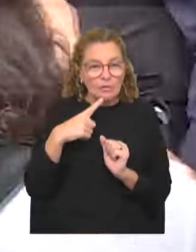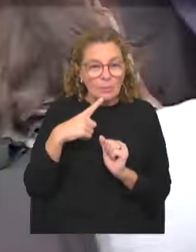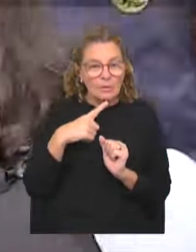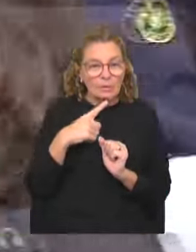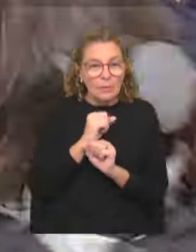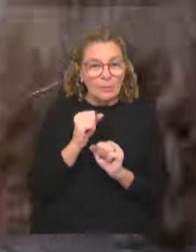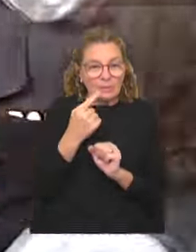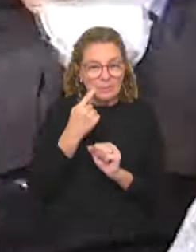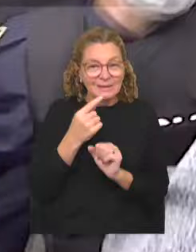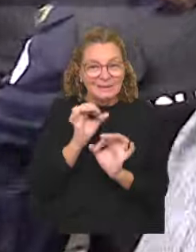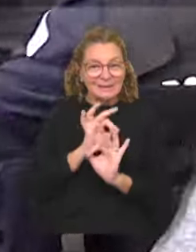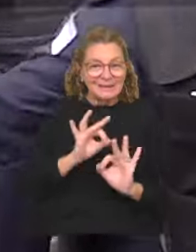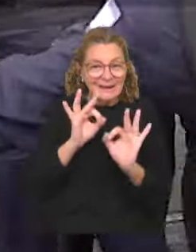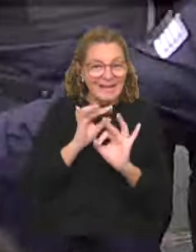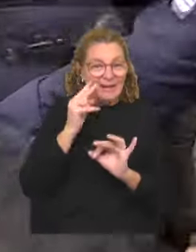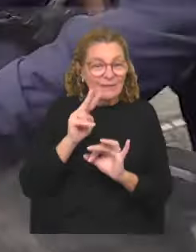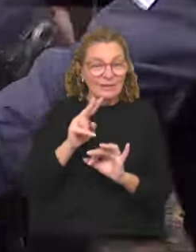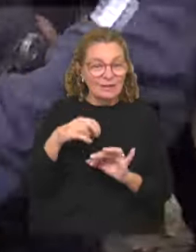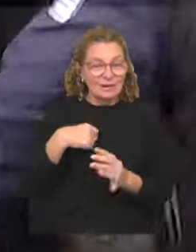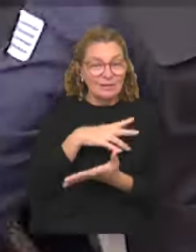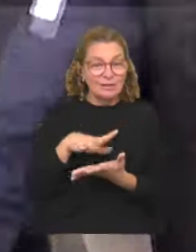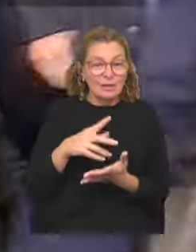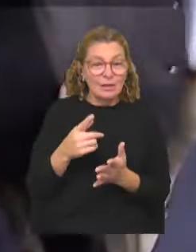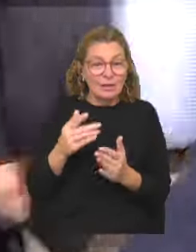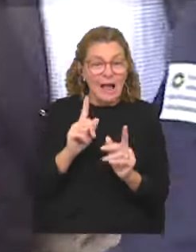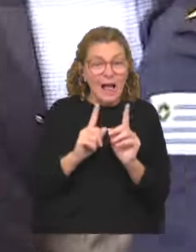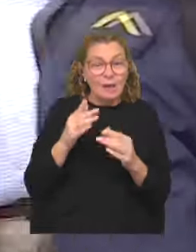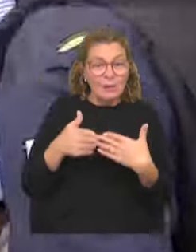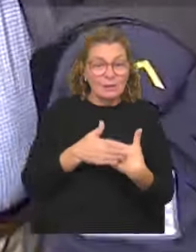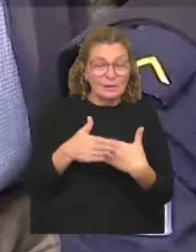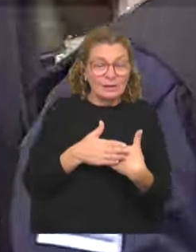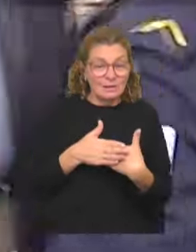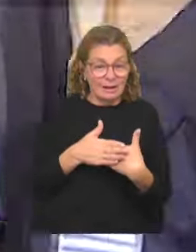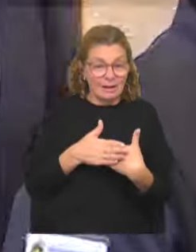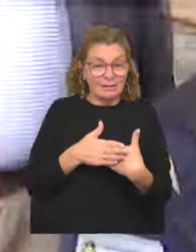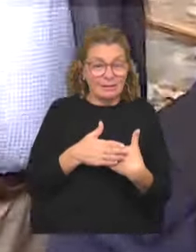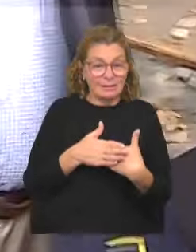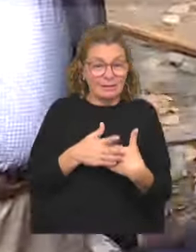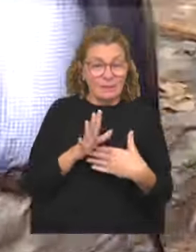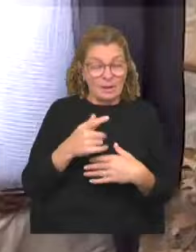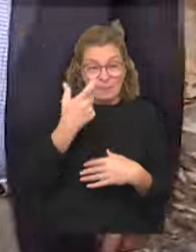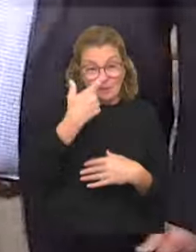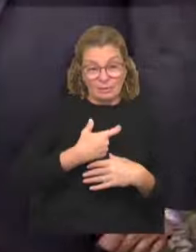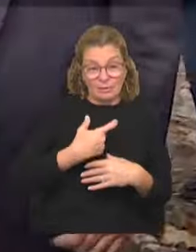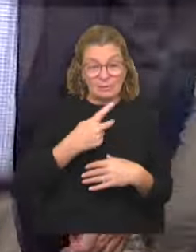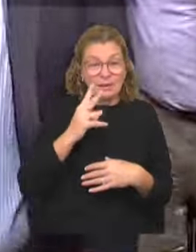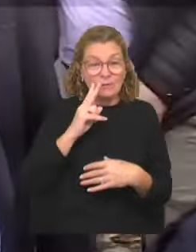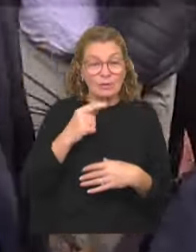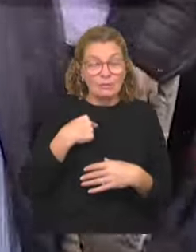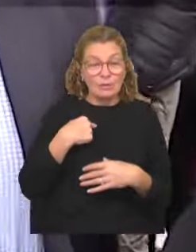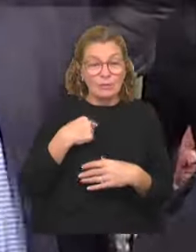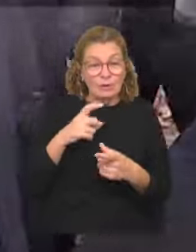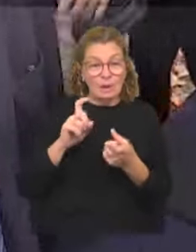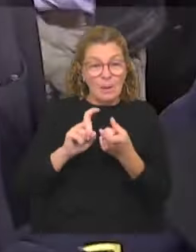no tengo nada que ver con esa situación. Si hay un punto de proximidad, capaz que hasta lo personal, tiene que ver con que bueno, yo fui